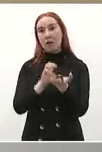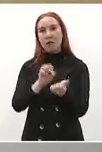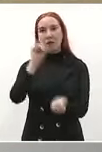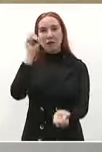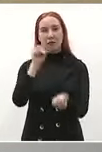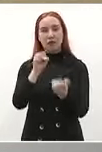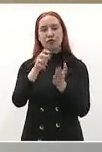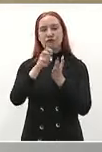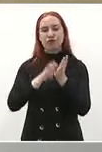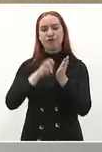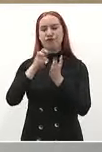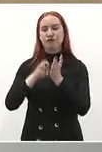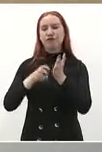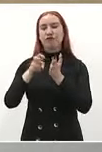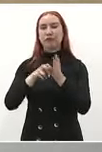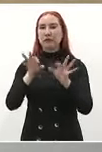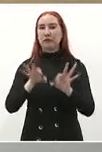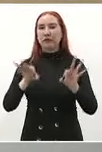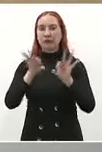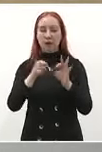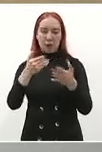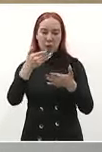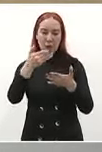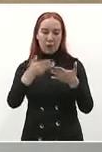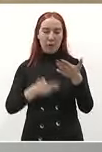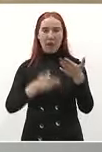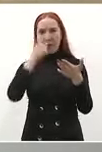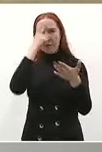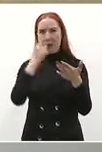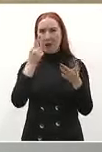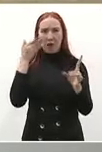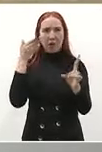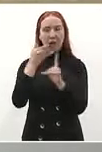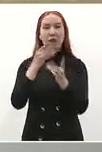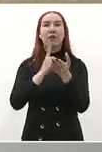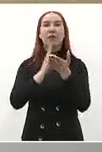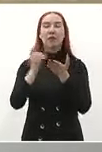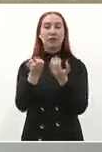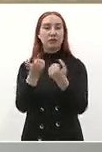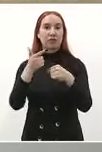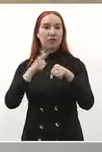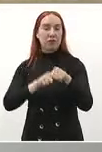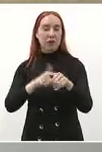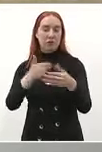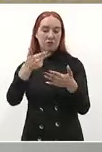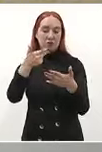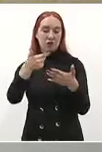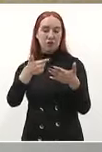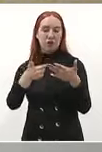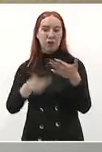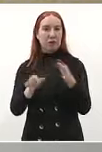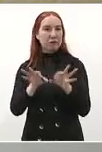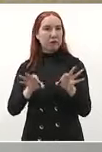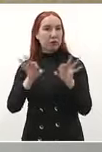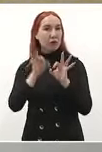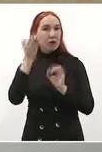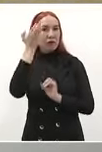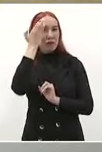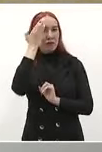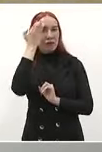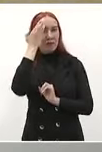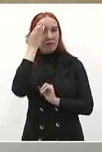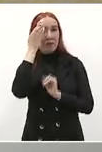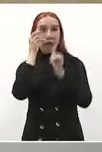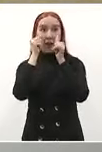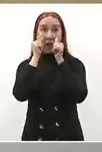los derechos sociales para que llegue